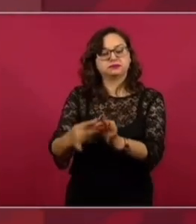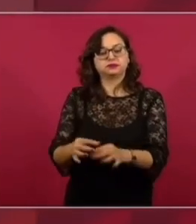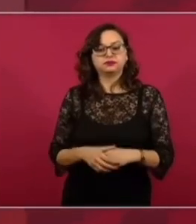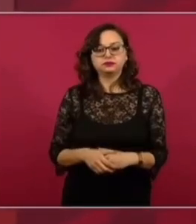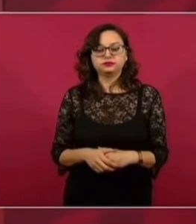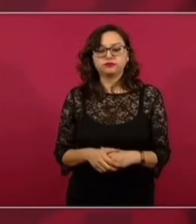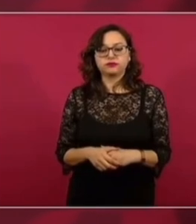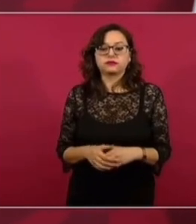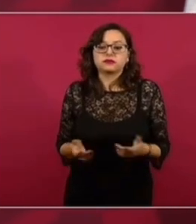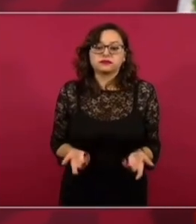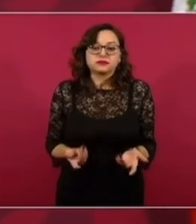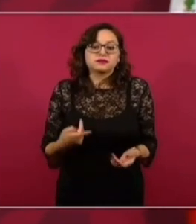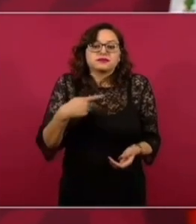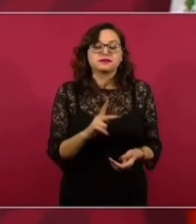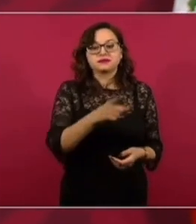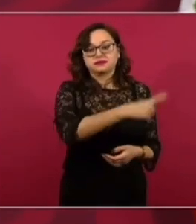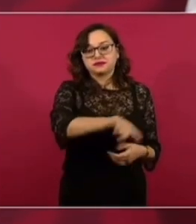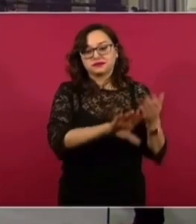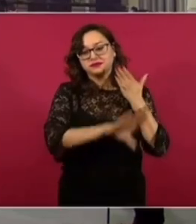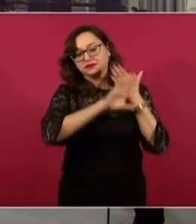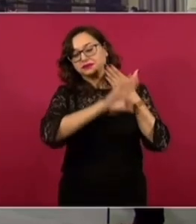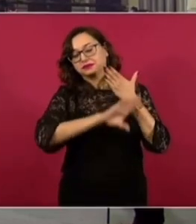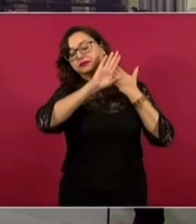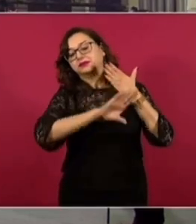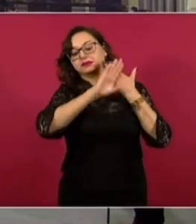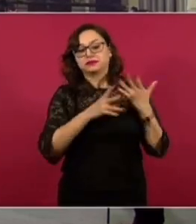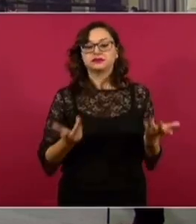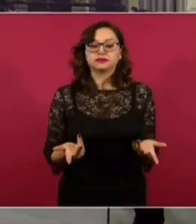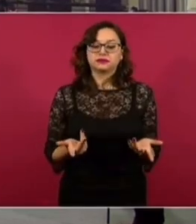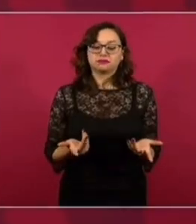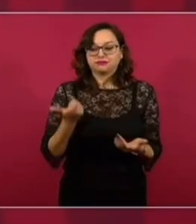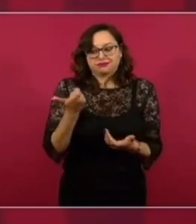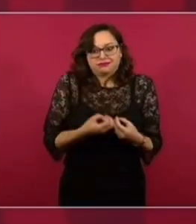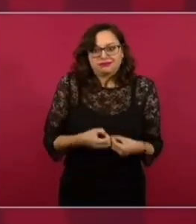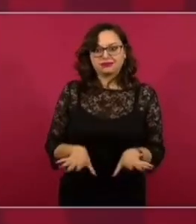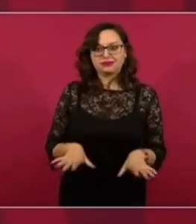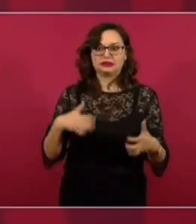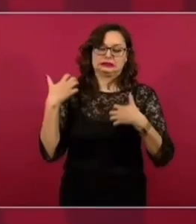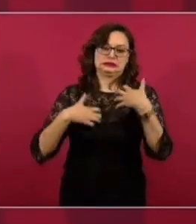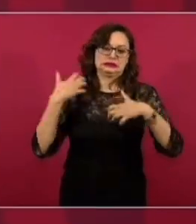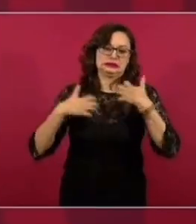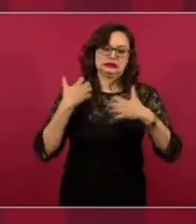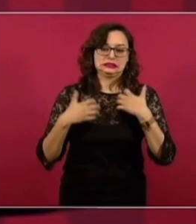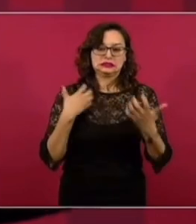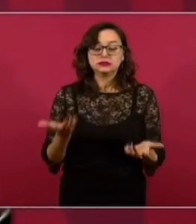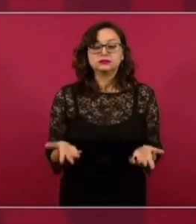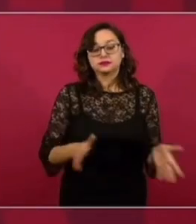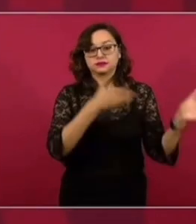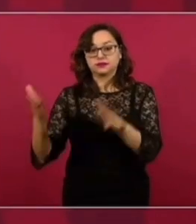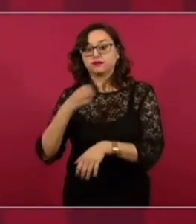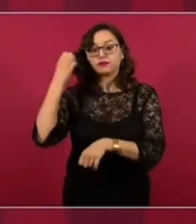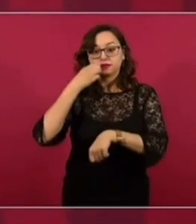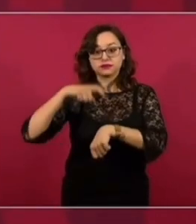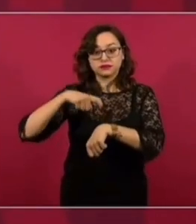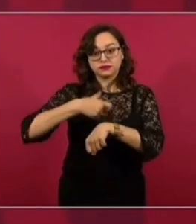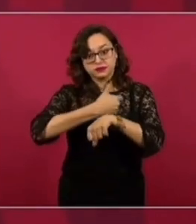Pero los opositores nuestros, que eran los que impulsaban esto, se inconformaron. lo de la escuela de tiempo completo es parecido.